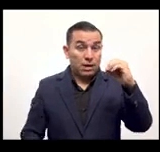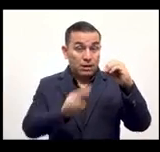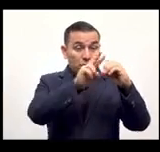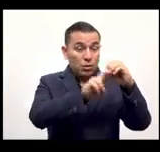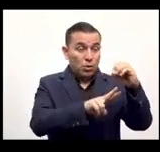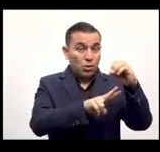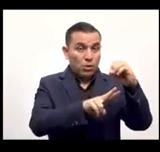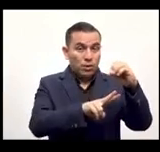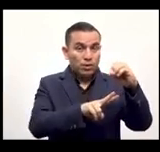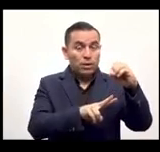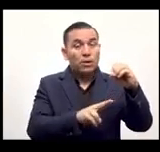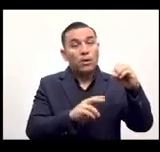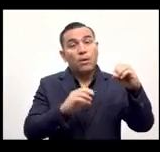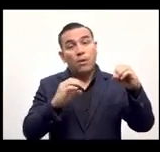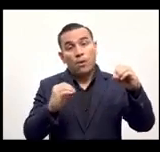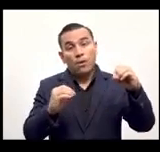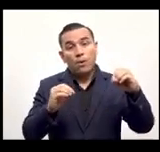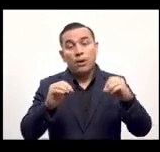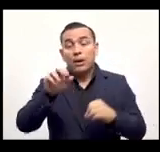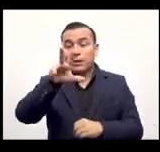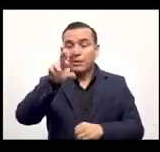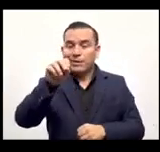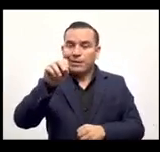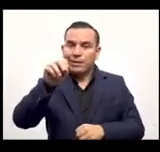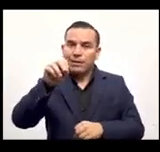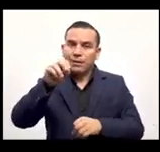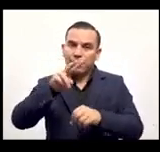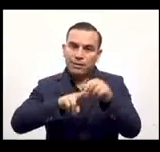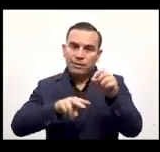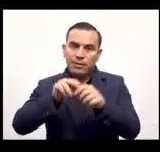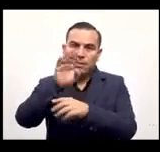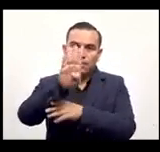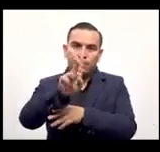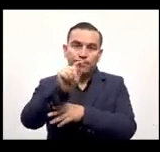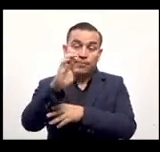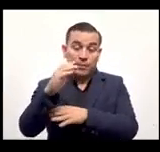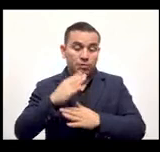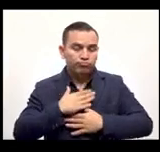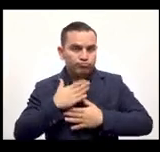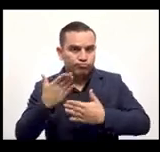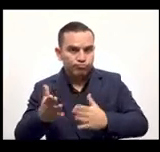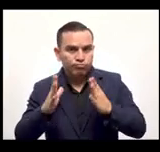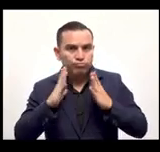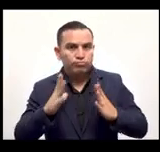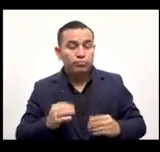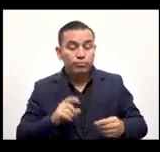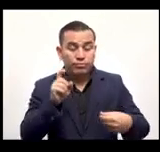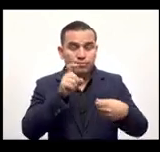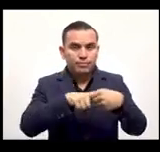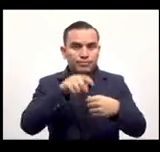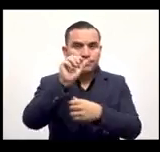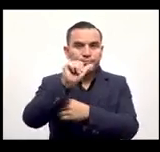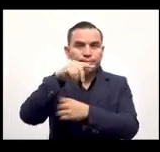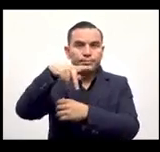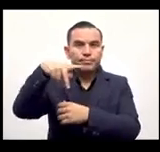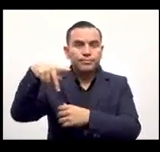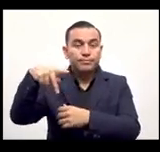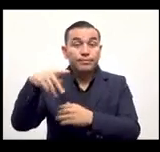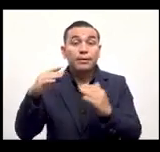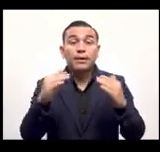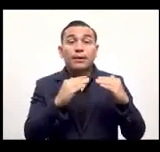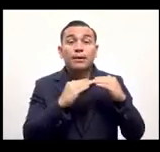de depósito en dólares y va a tener los 30 dólares en bitcoin que le dio el estado por inscribirse a la aplicación